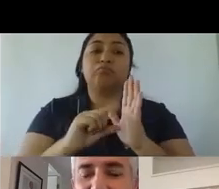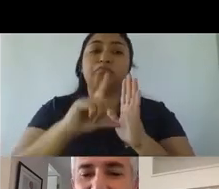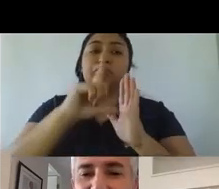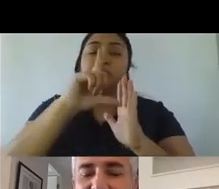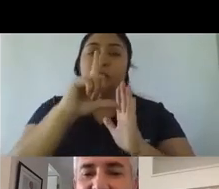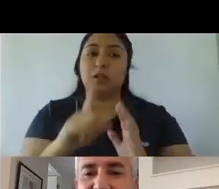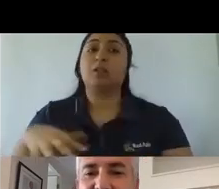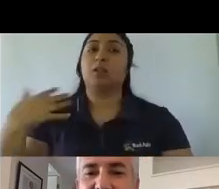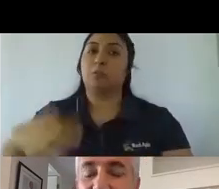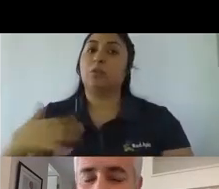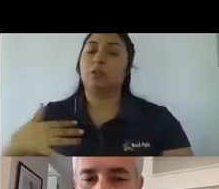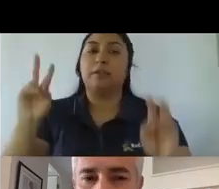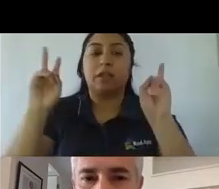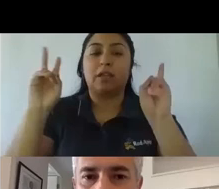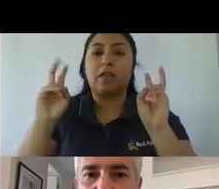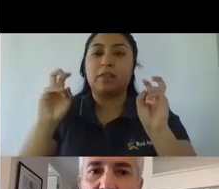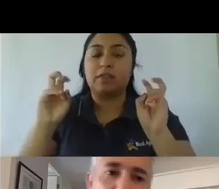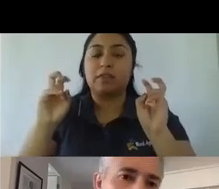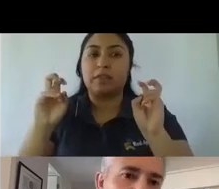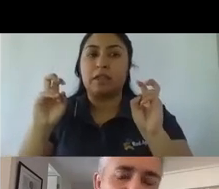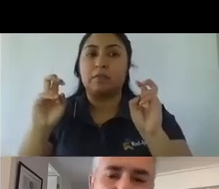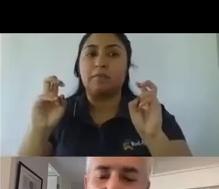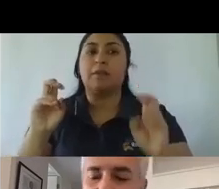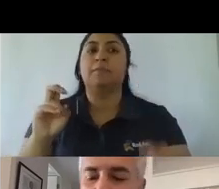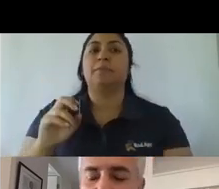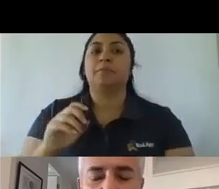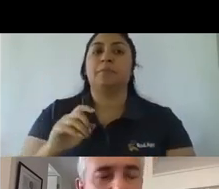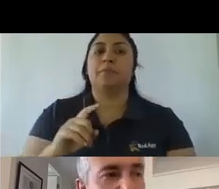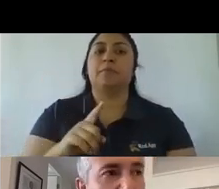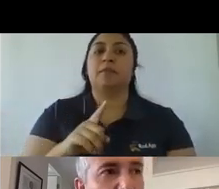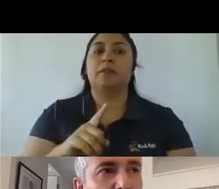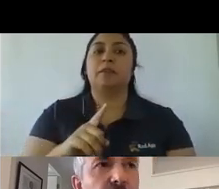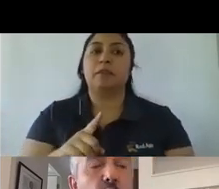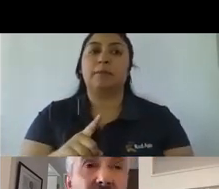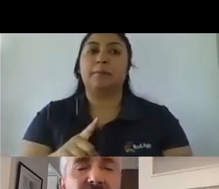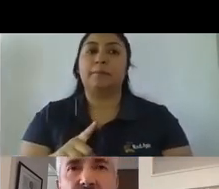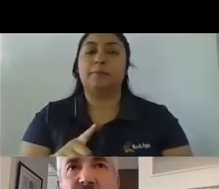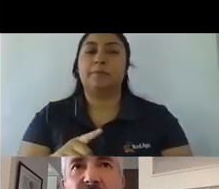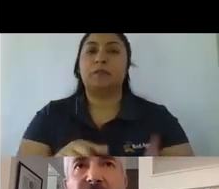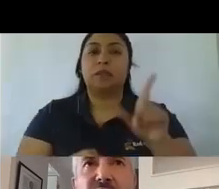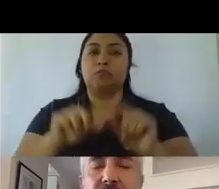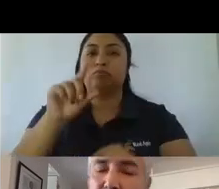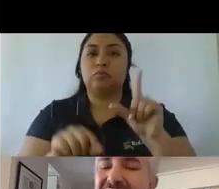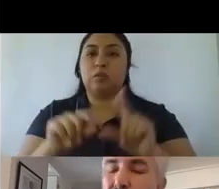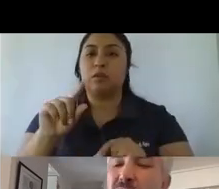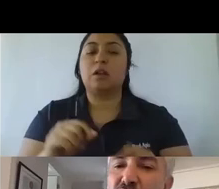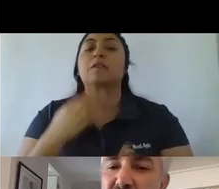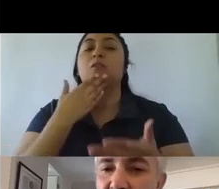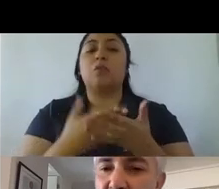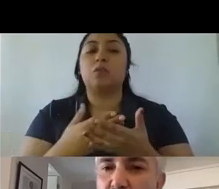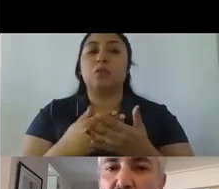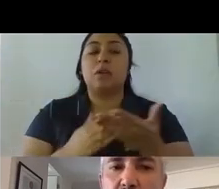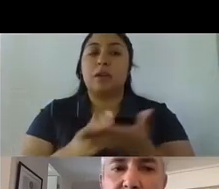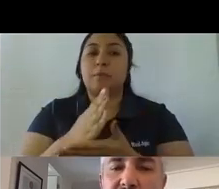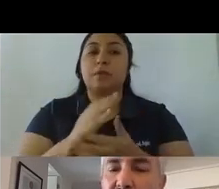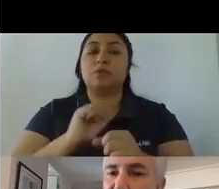materia de tráficos esto es una información de Comscore una vez que partió la pandemia pero ¿qué tipo de información